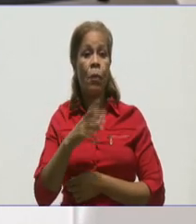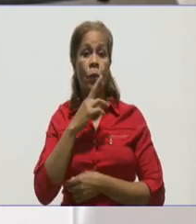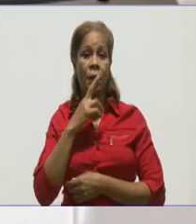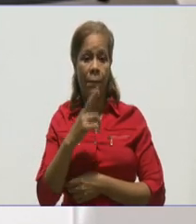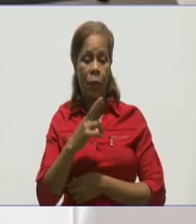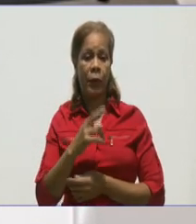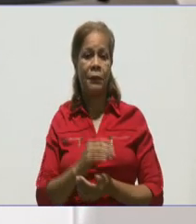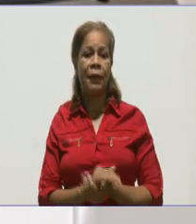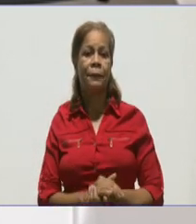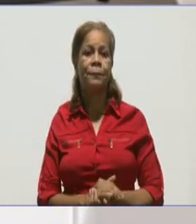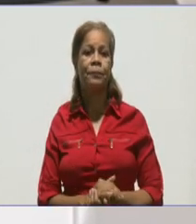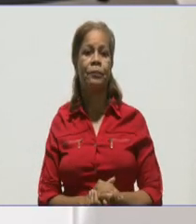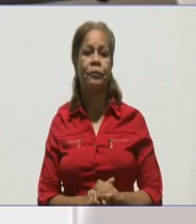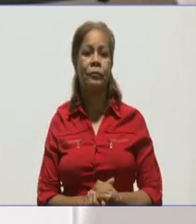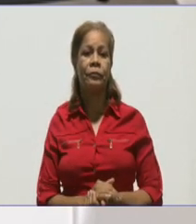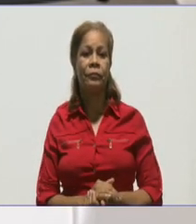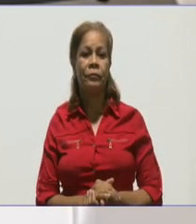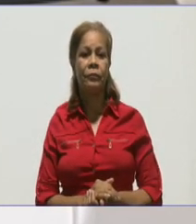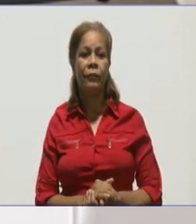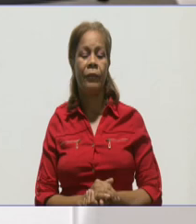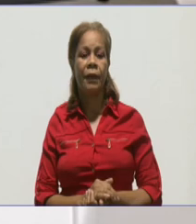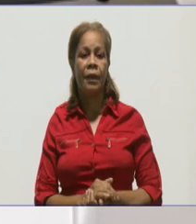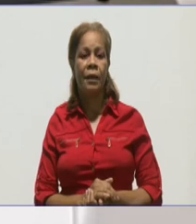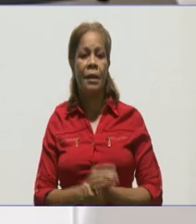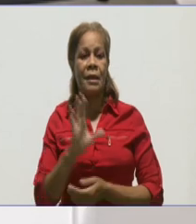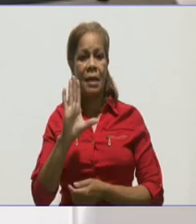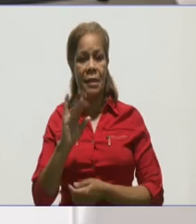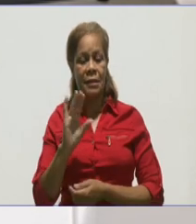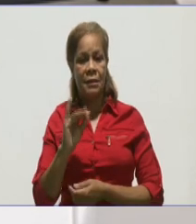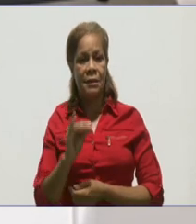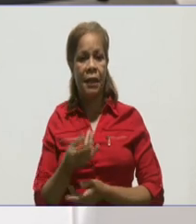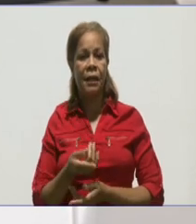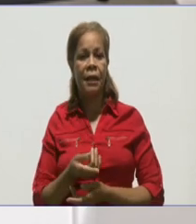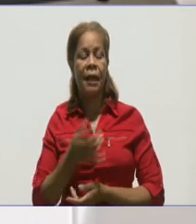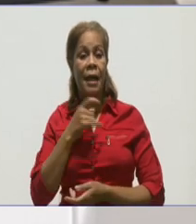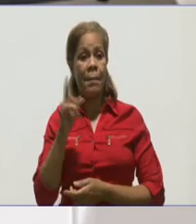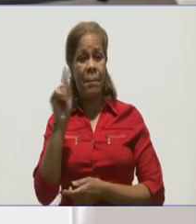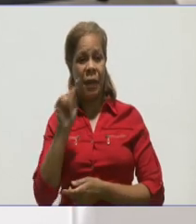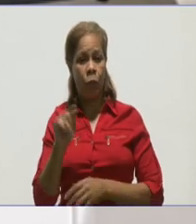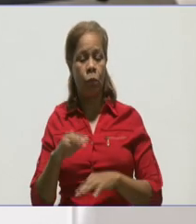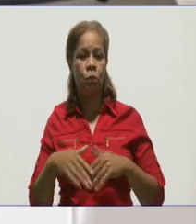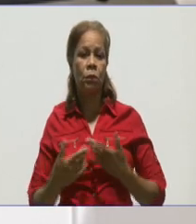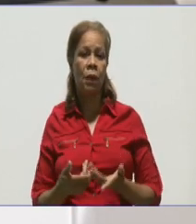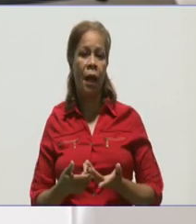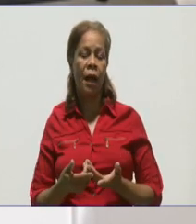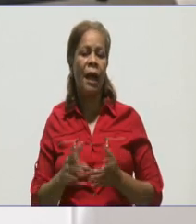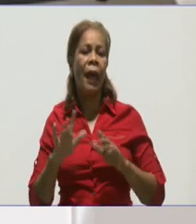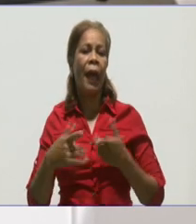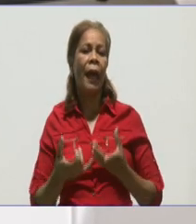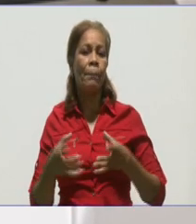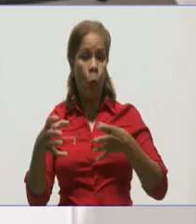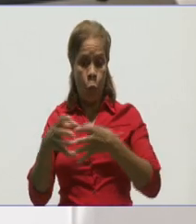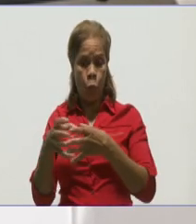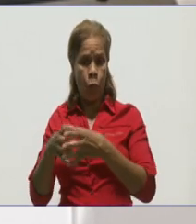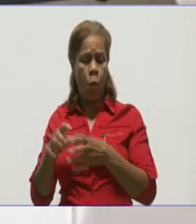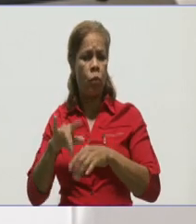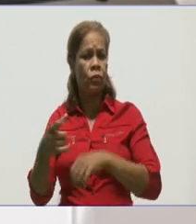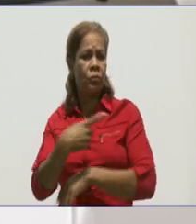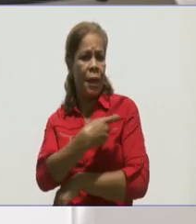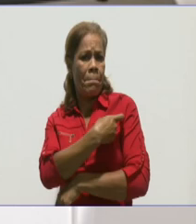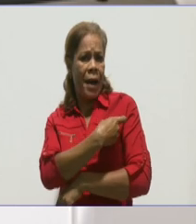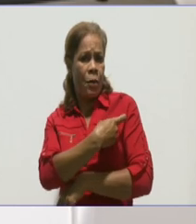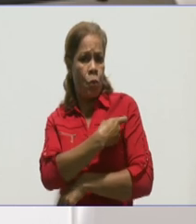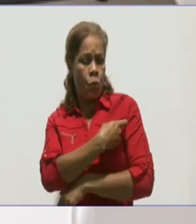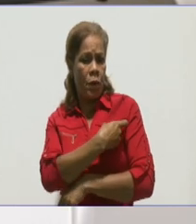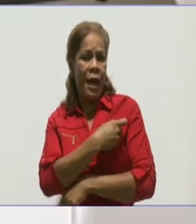a nuestro próximo invitado, que tenía que ver con el candidato vacunal, Agdala. Tienen